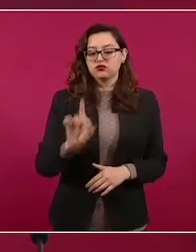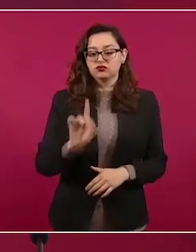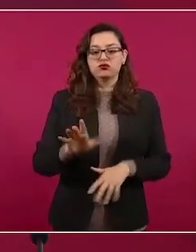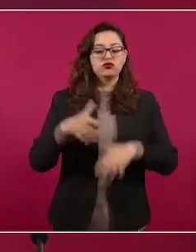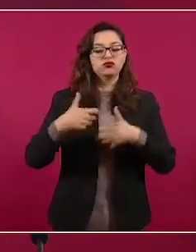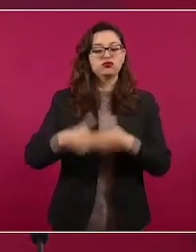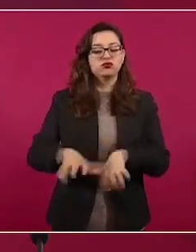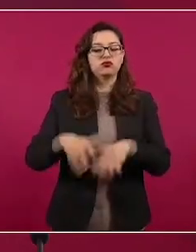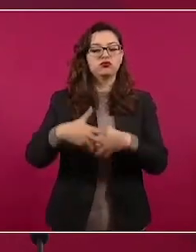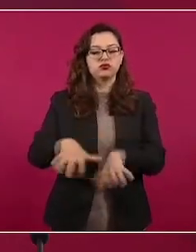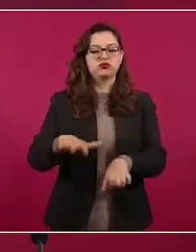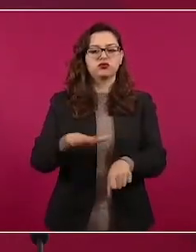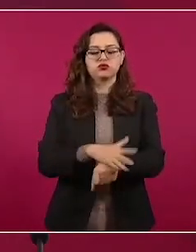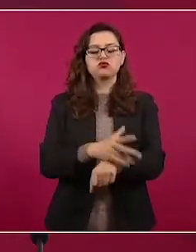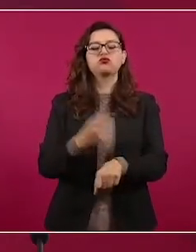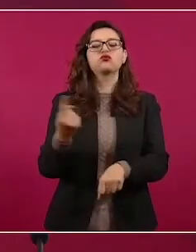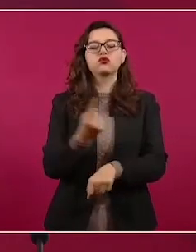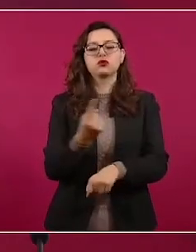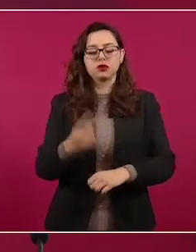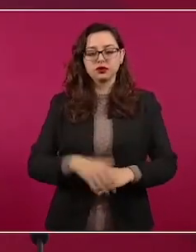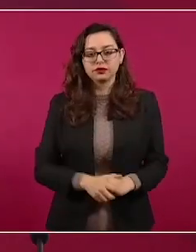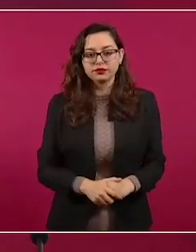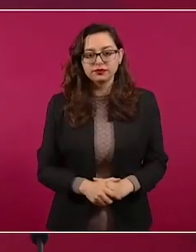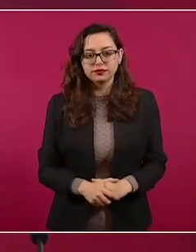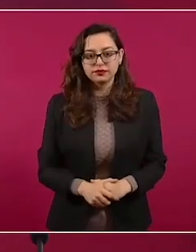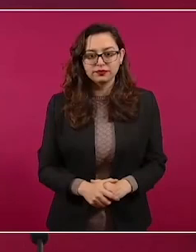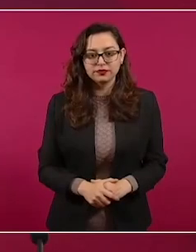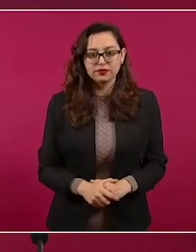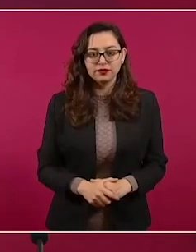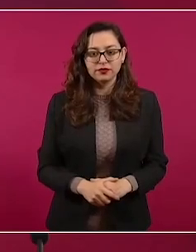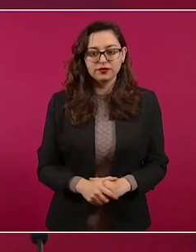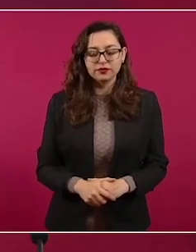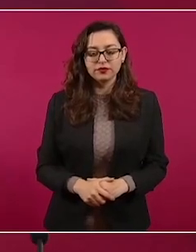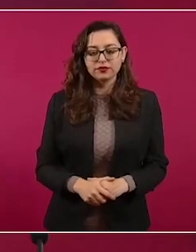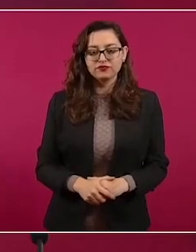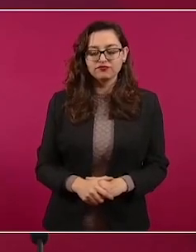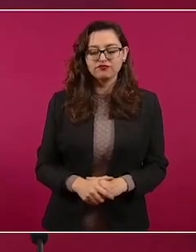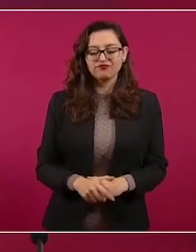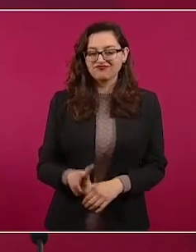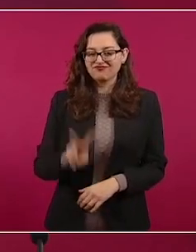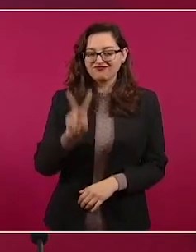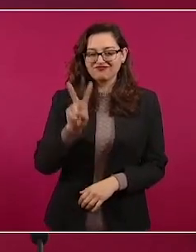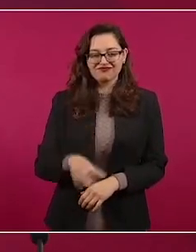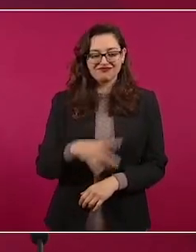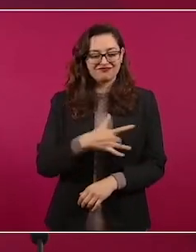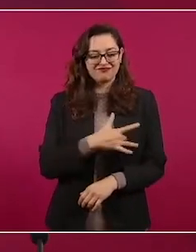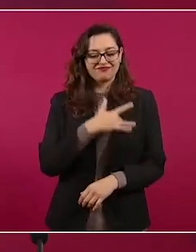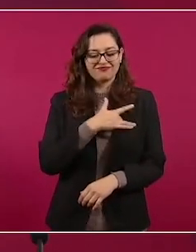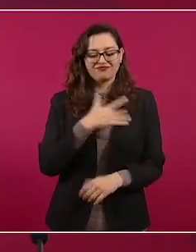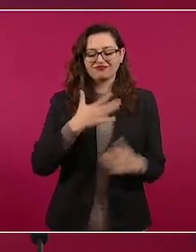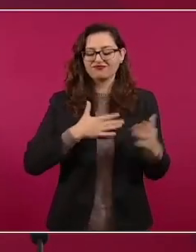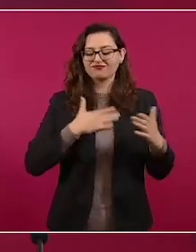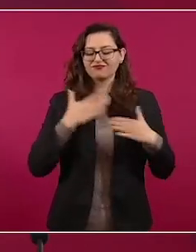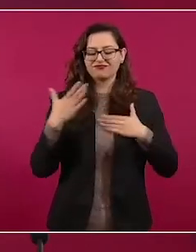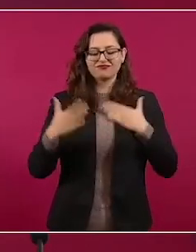que nos sentimos muy dichosos